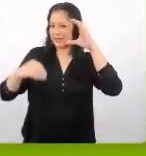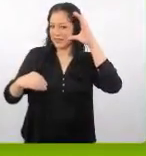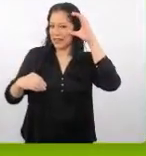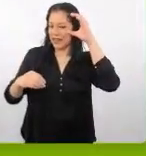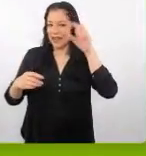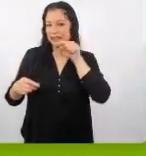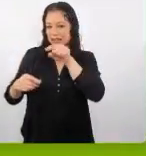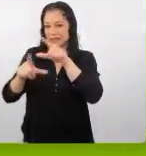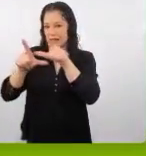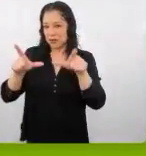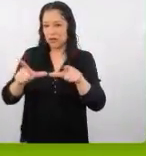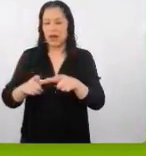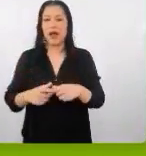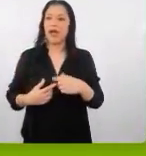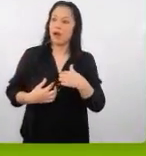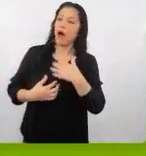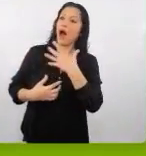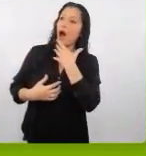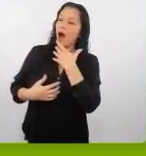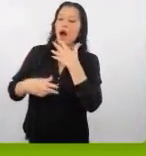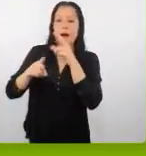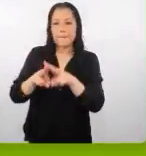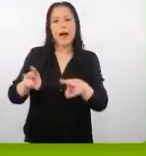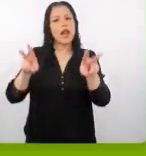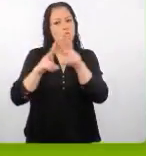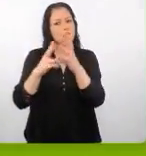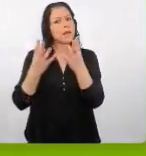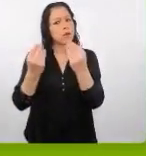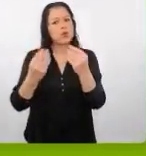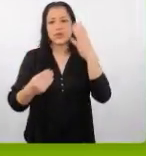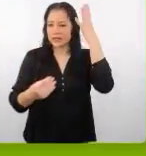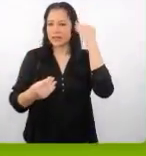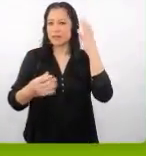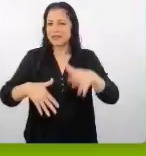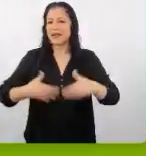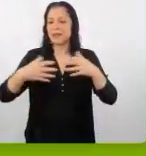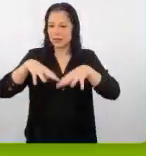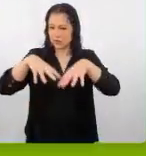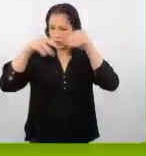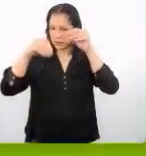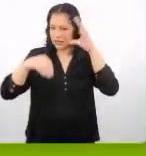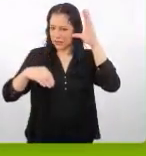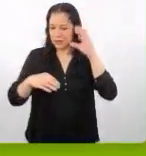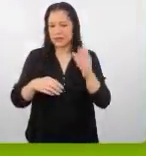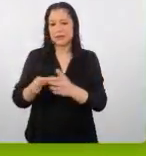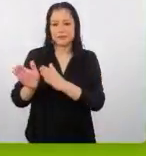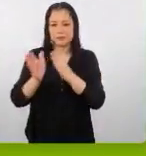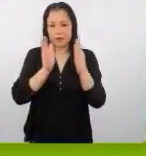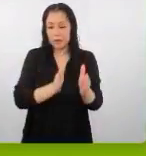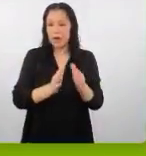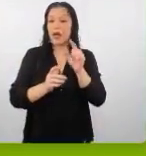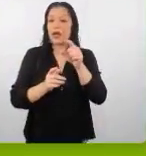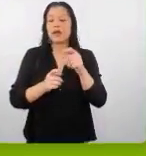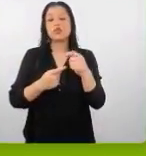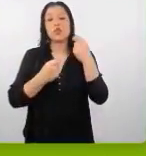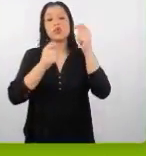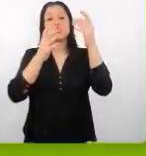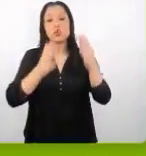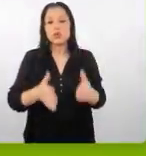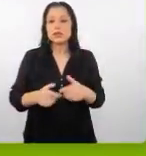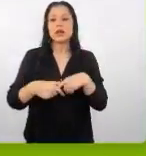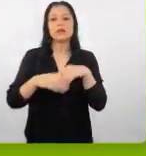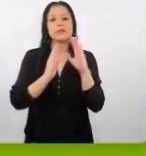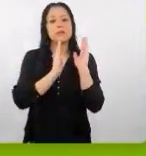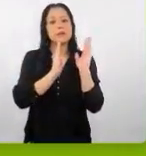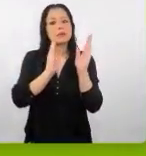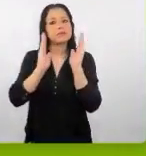este lugar entonces ellos valoran mucho esa experiencia por otro lado también es un turista que es muy organizado